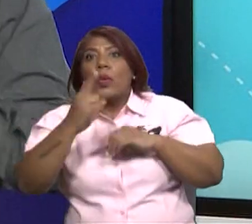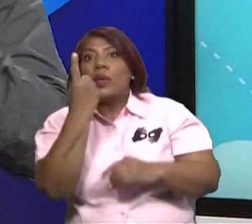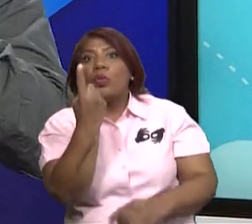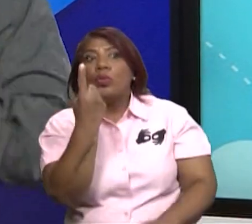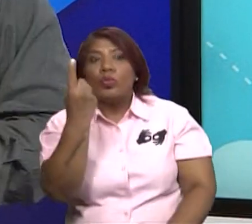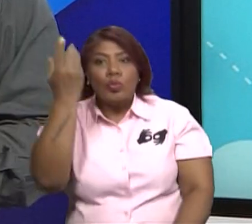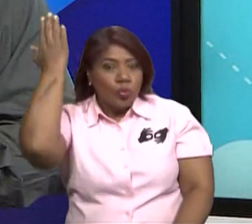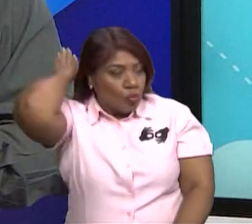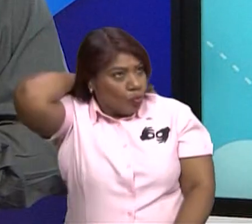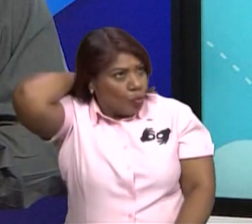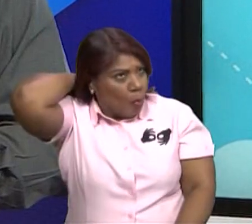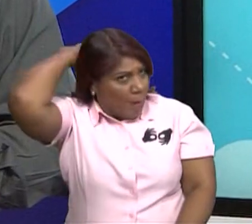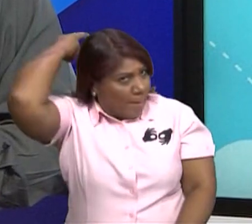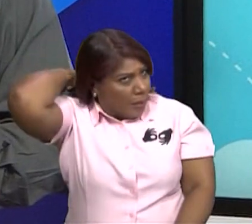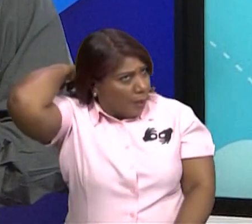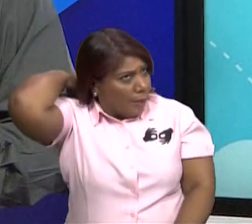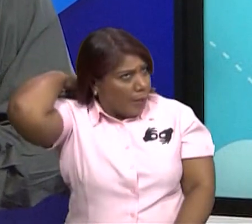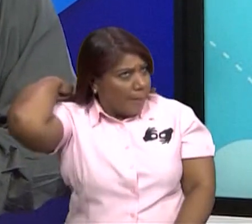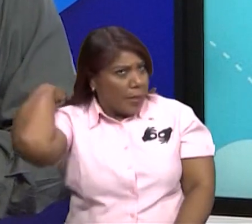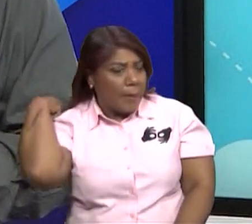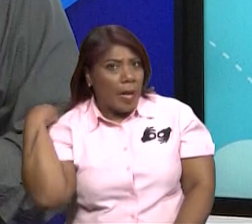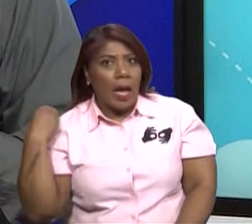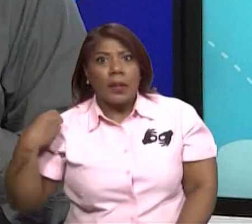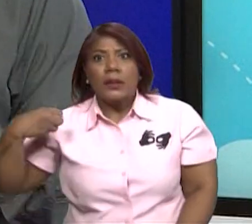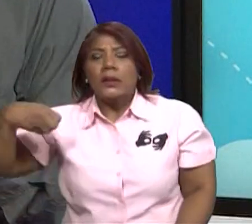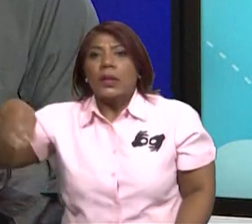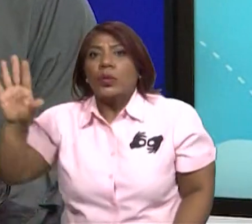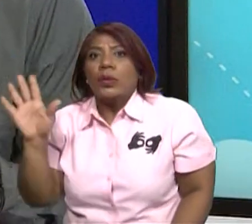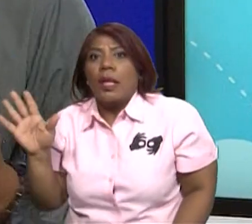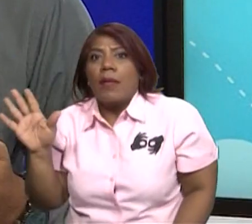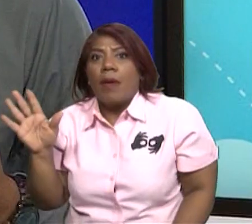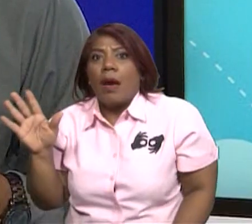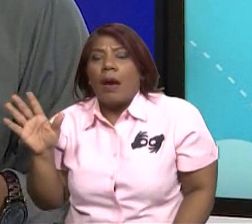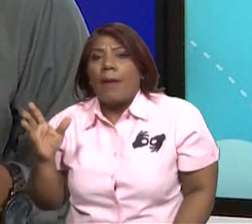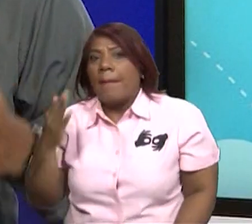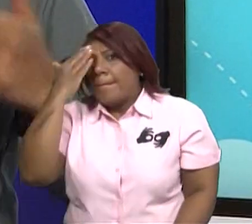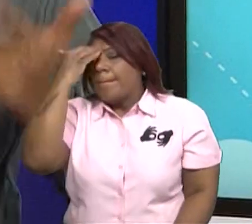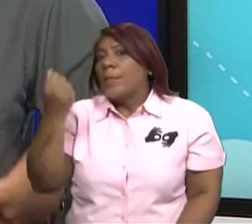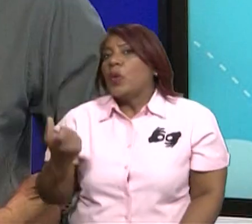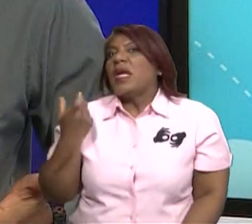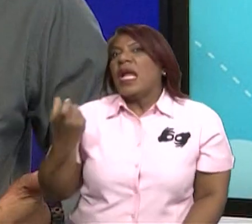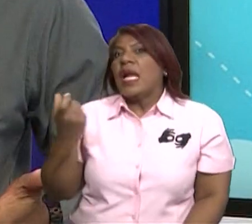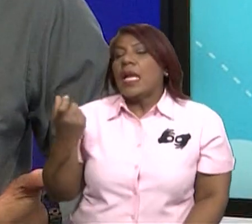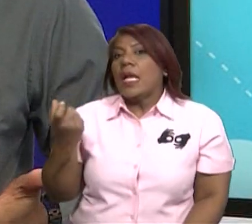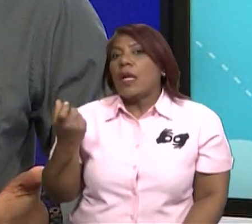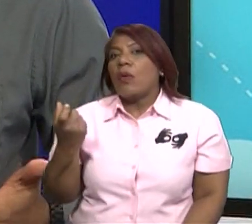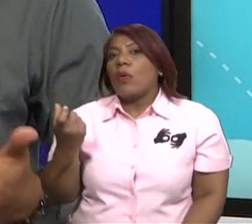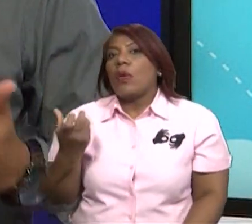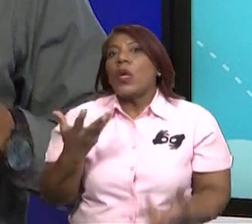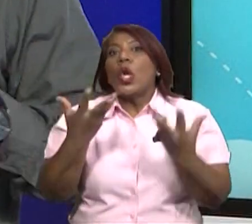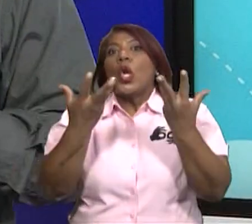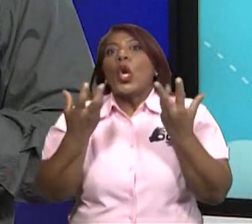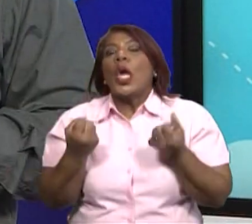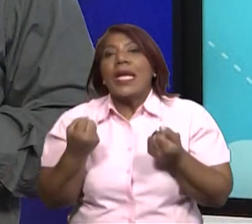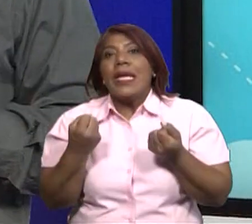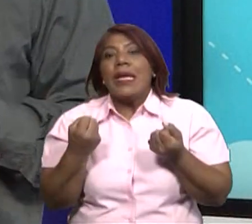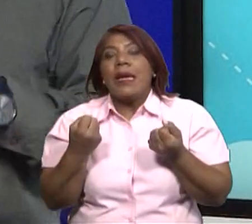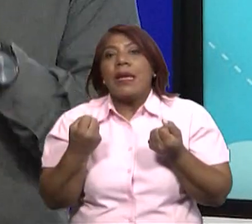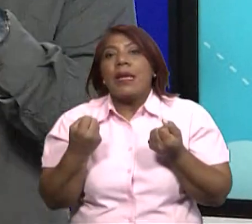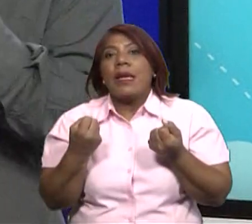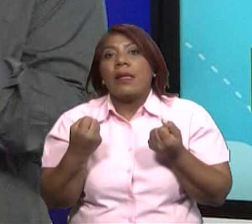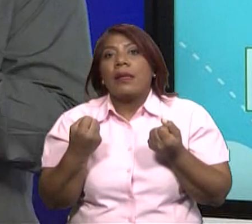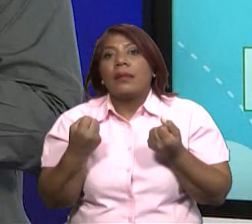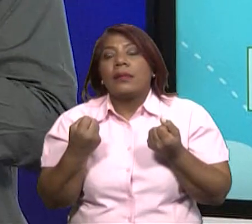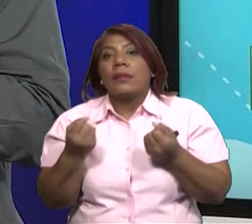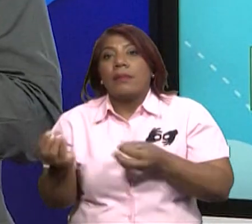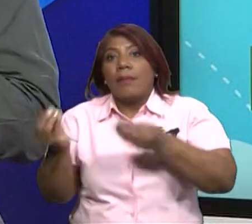¿Cómo tú te sentirías? Y no te pidieron ni permiso ni nada. ¿Cómo te sentirías? Bien. De